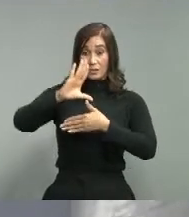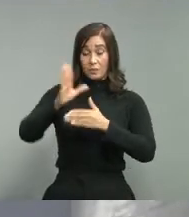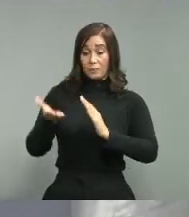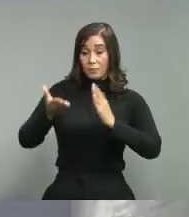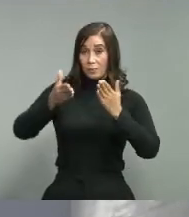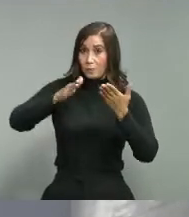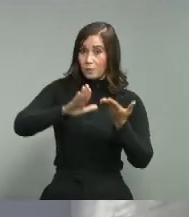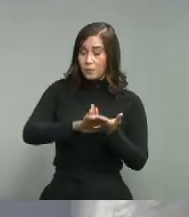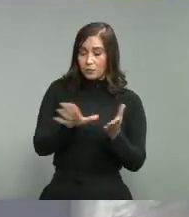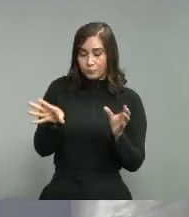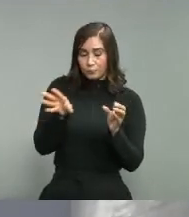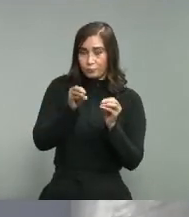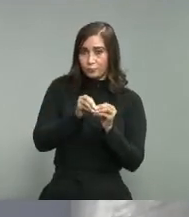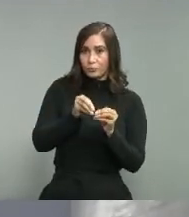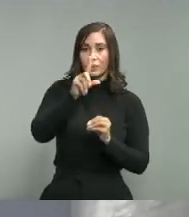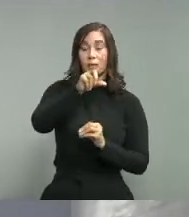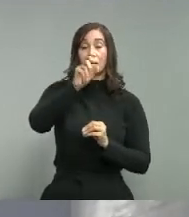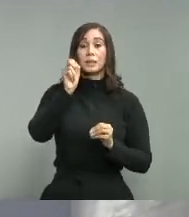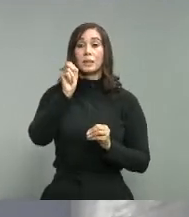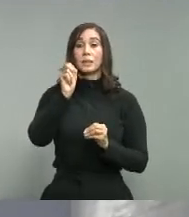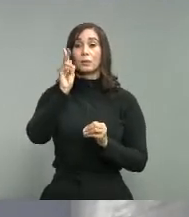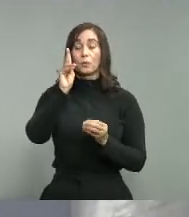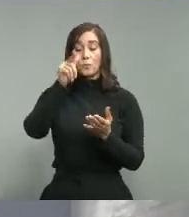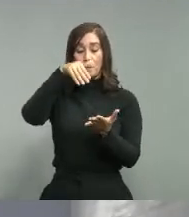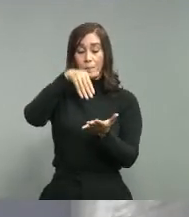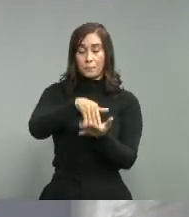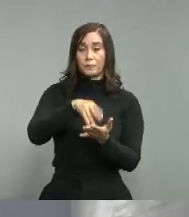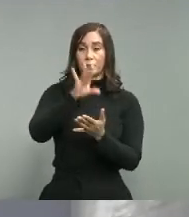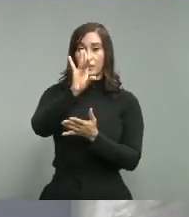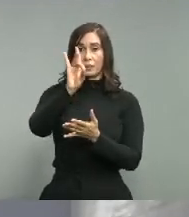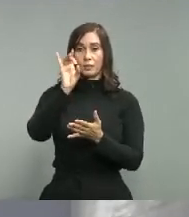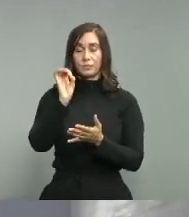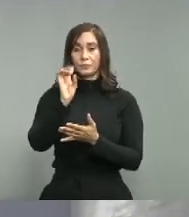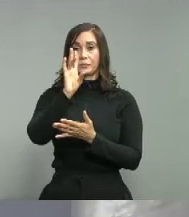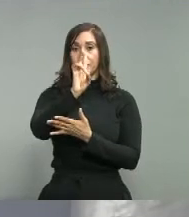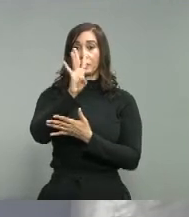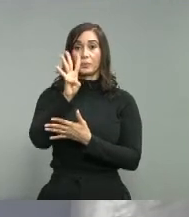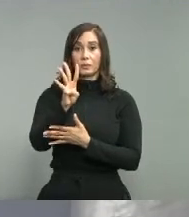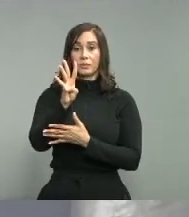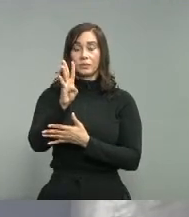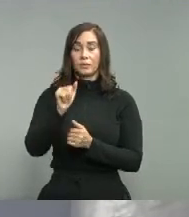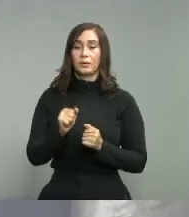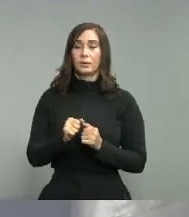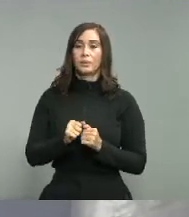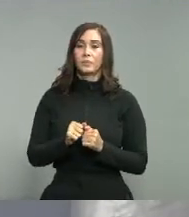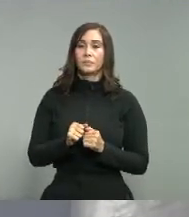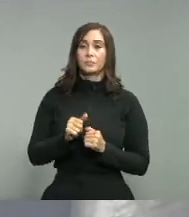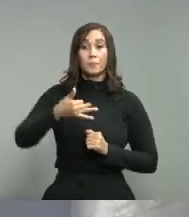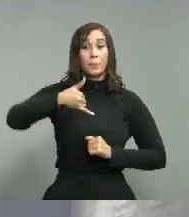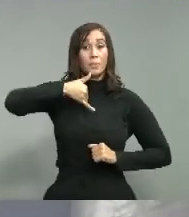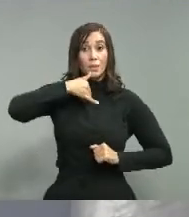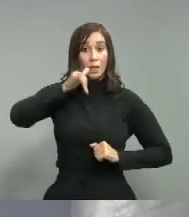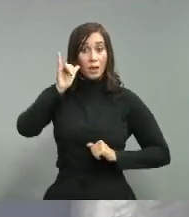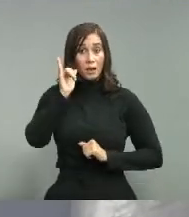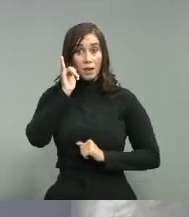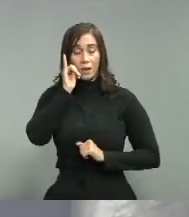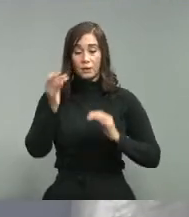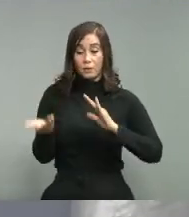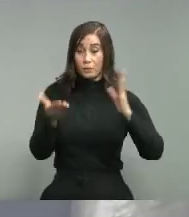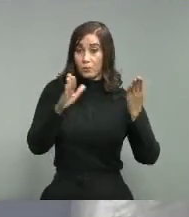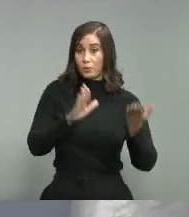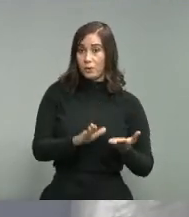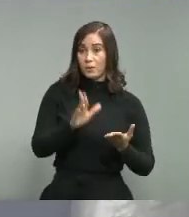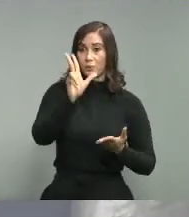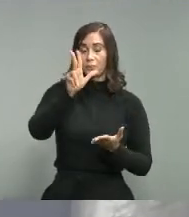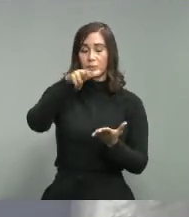las Américas 101.874 y solo en el día de ayer se produjeron